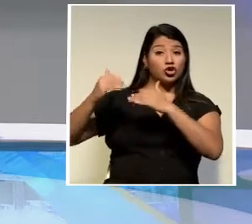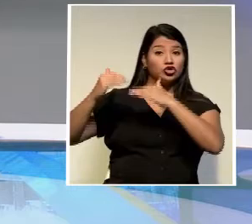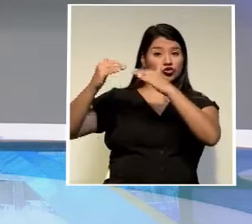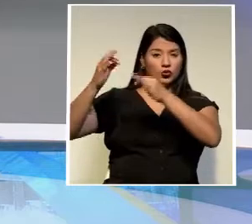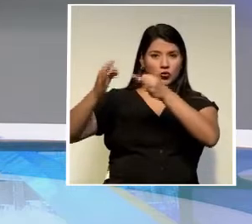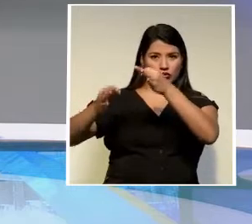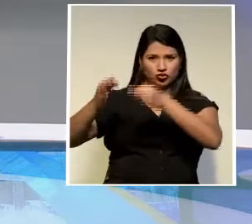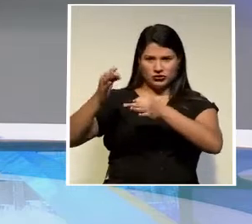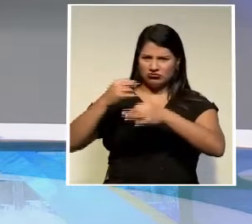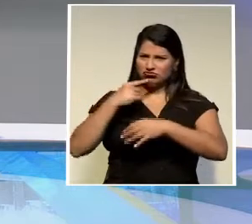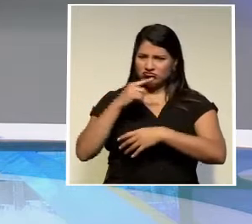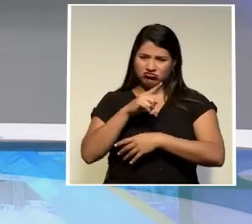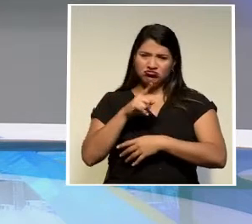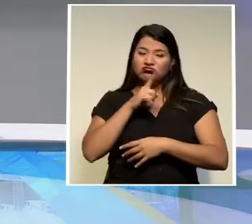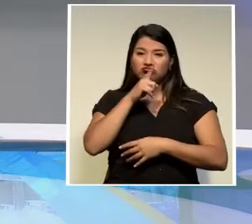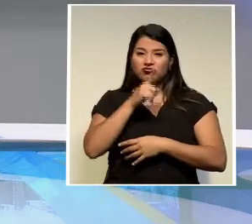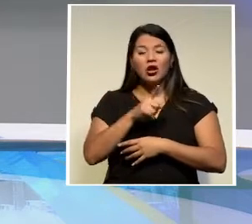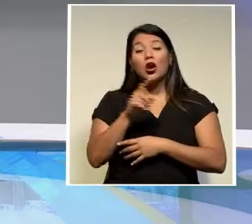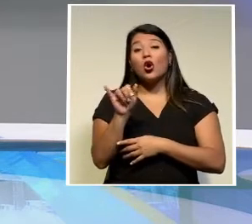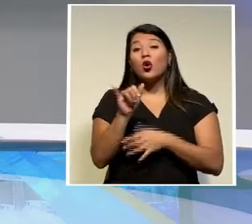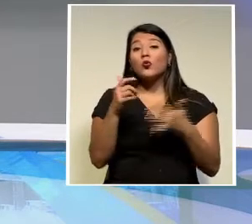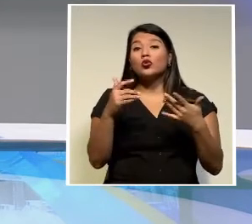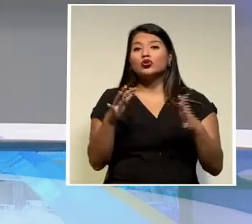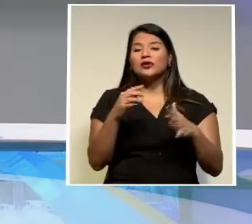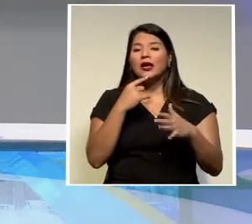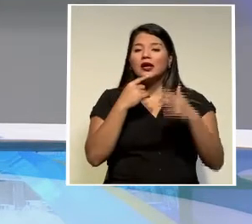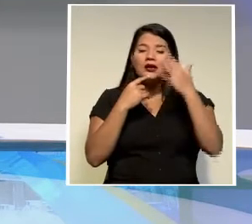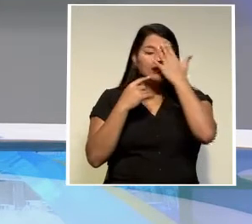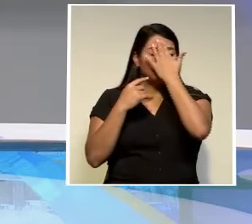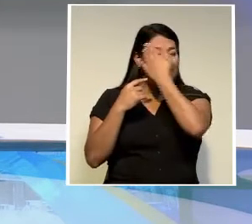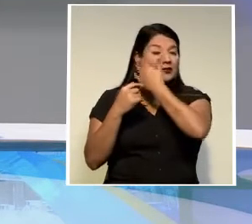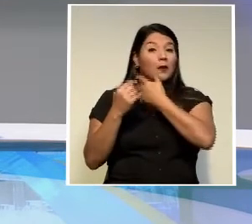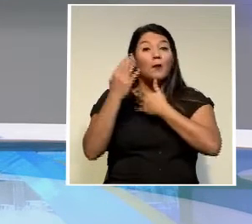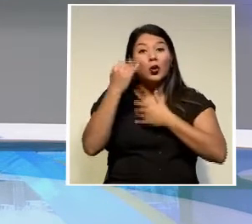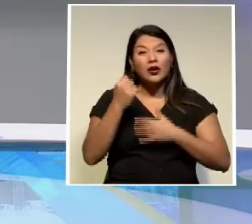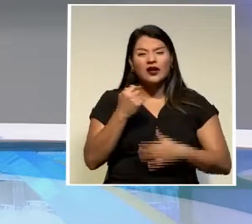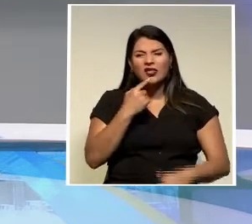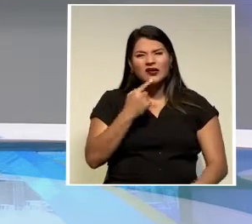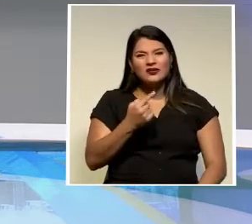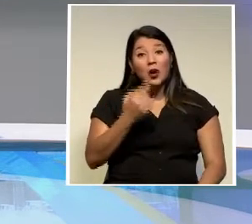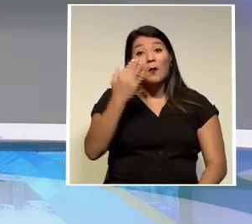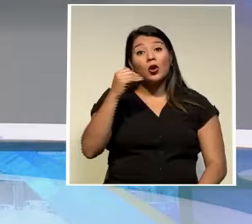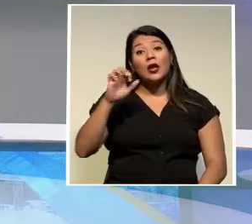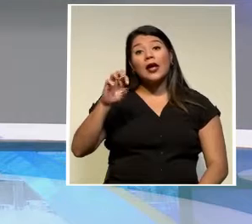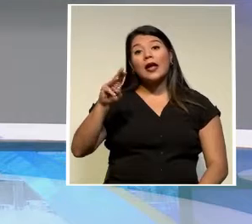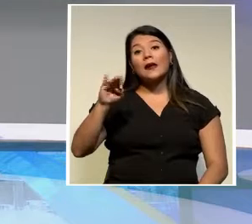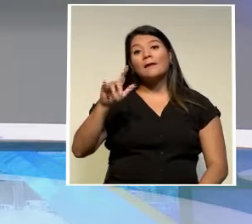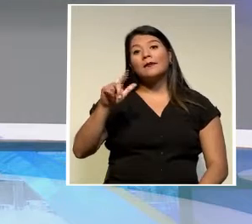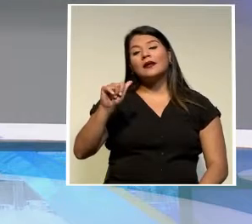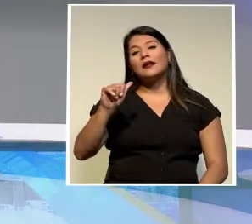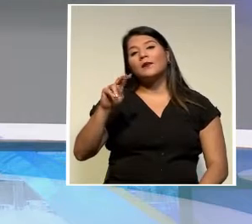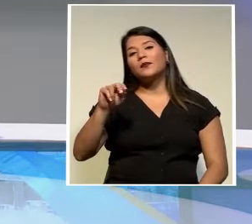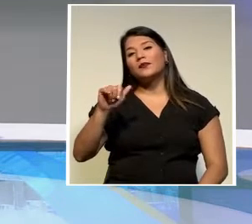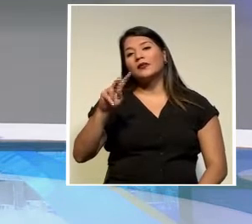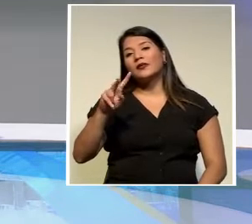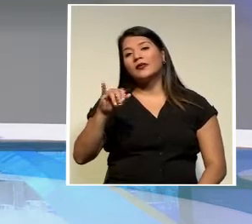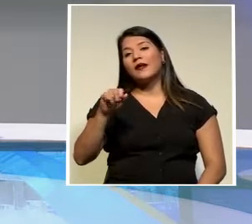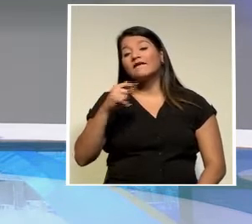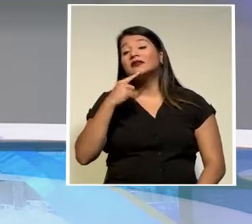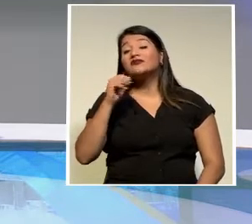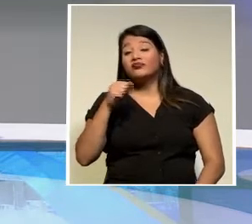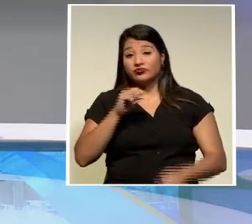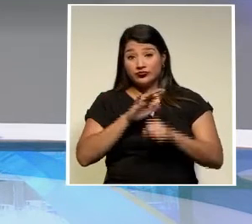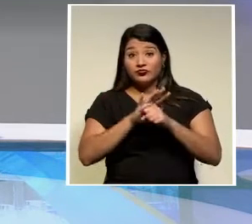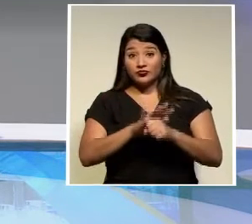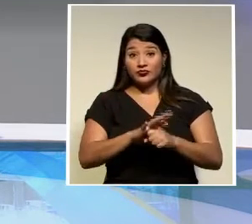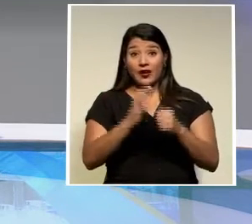de Justicia tal como lo había afirmado la ex fiscal general Emilia Navas ahora Berenice Smith